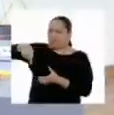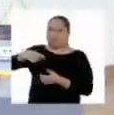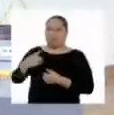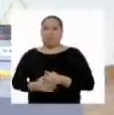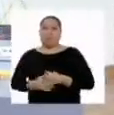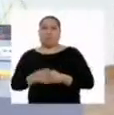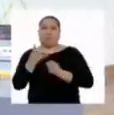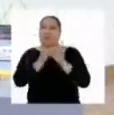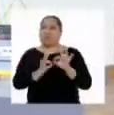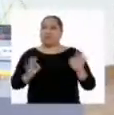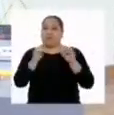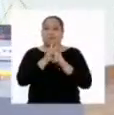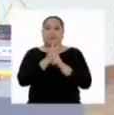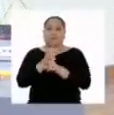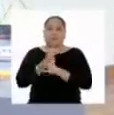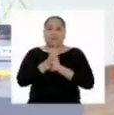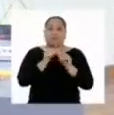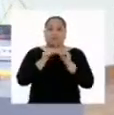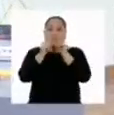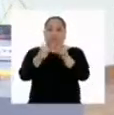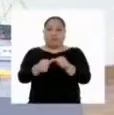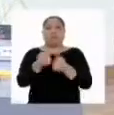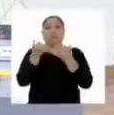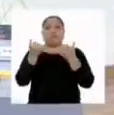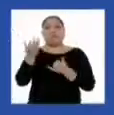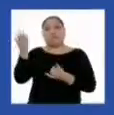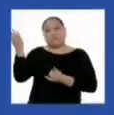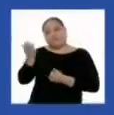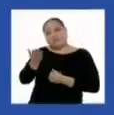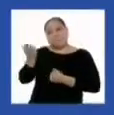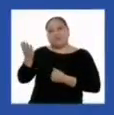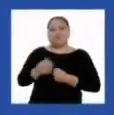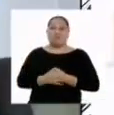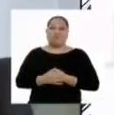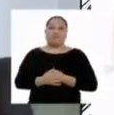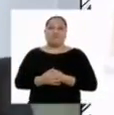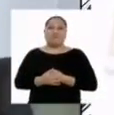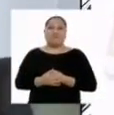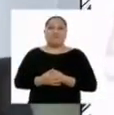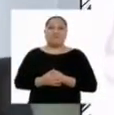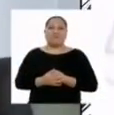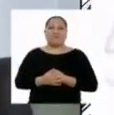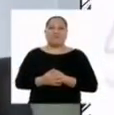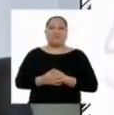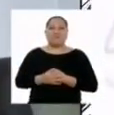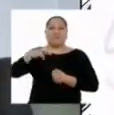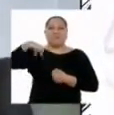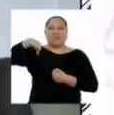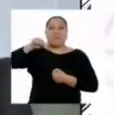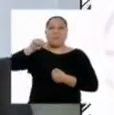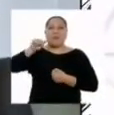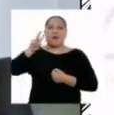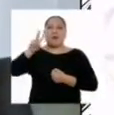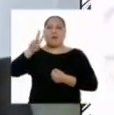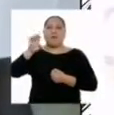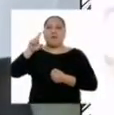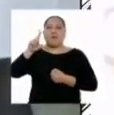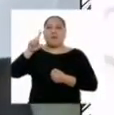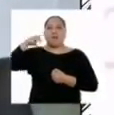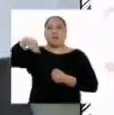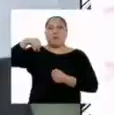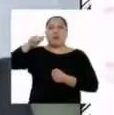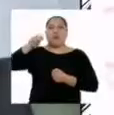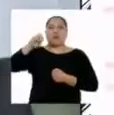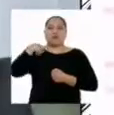sobre la importancia de la conservación, hoy está con nosotros Pabel Matos. Hola chicas y chicos de todo mi querido Perú.